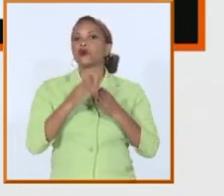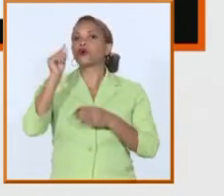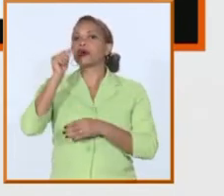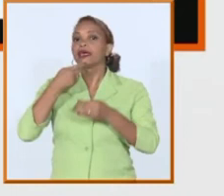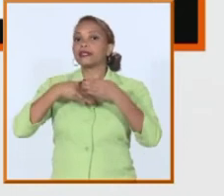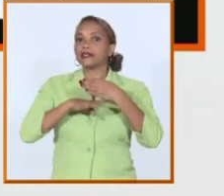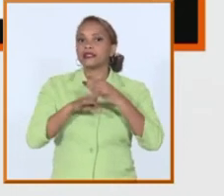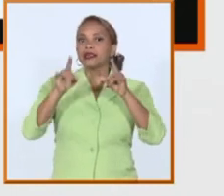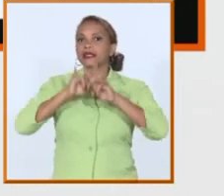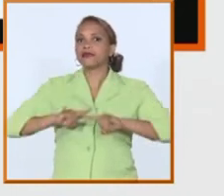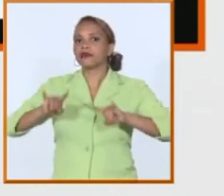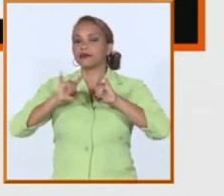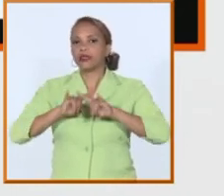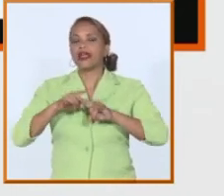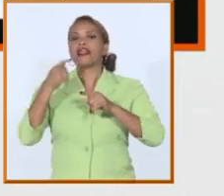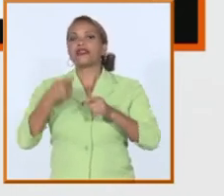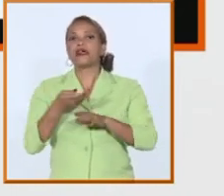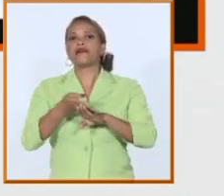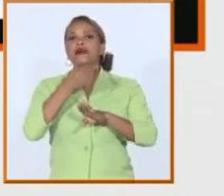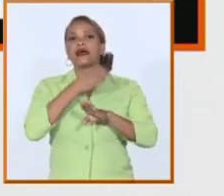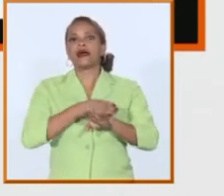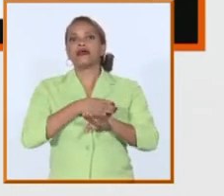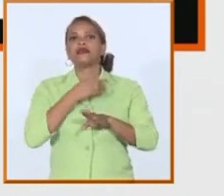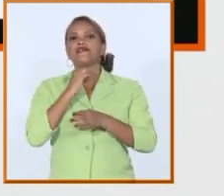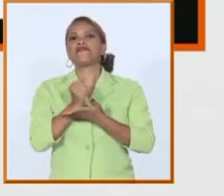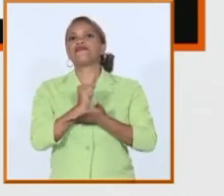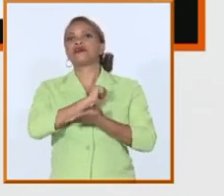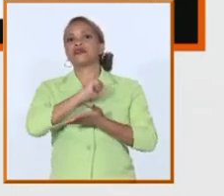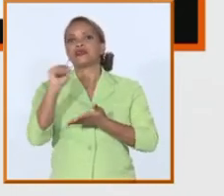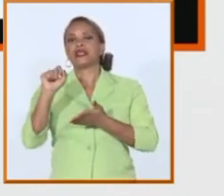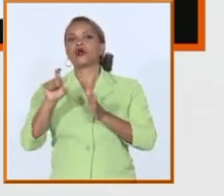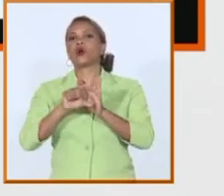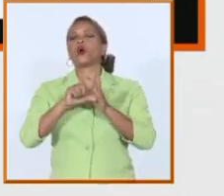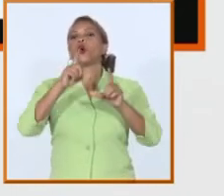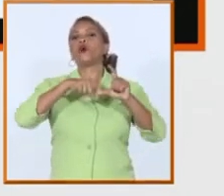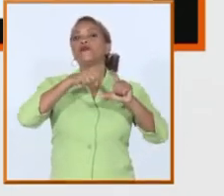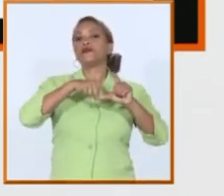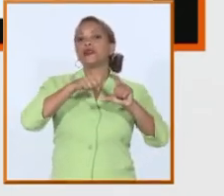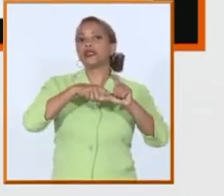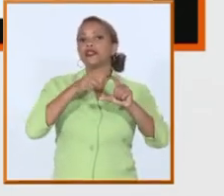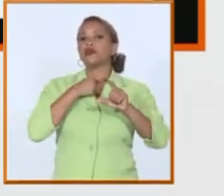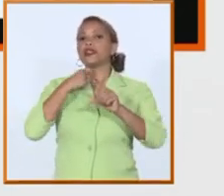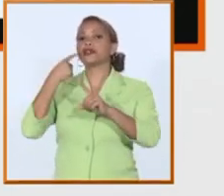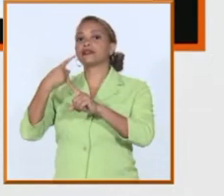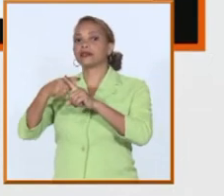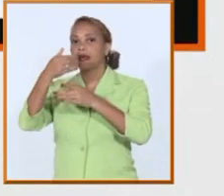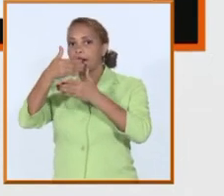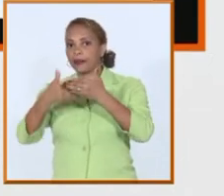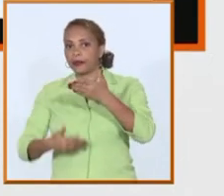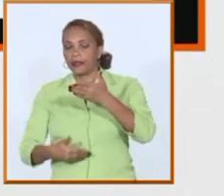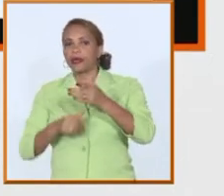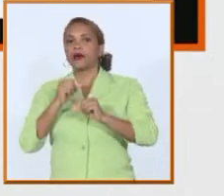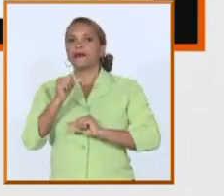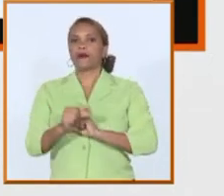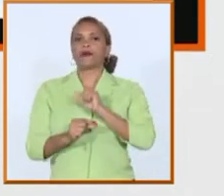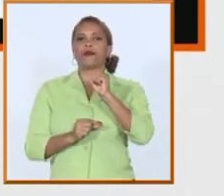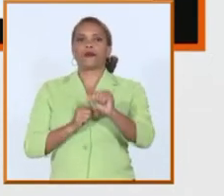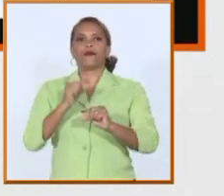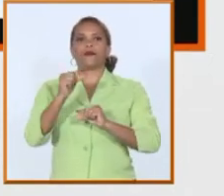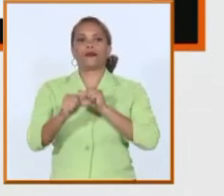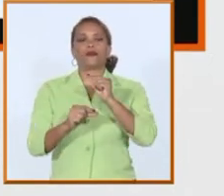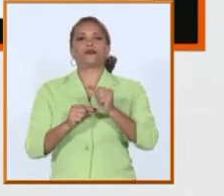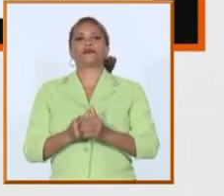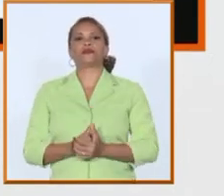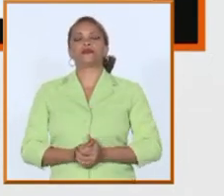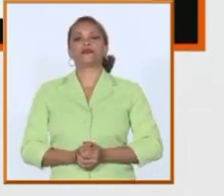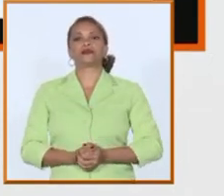vencer los contenidos que nosotros reflejamos en los exámenes y que de alguna manera vamos a conducir a ese joven a que realmente